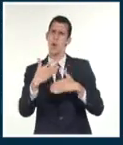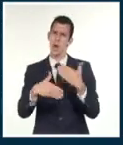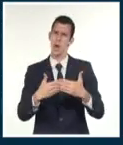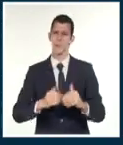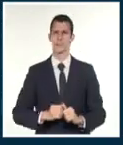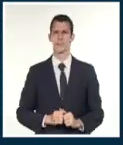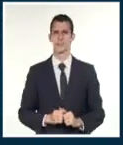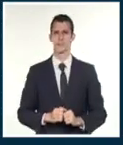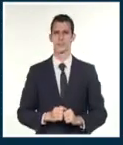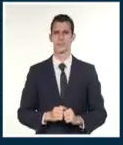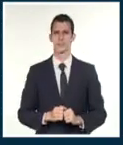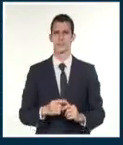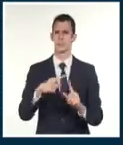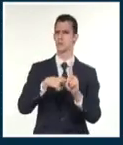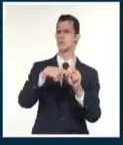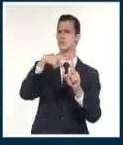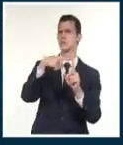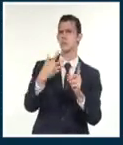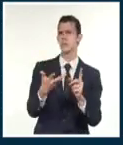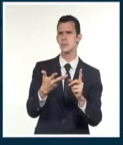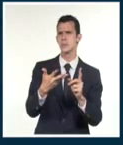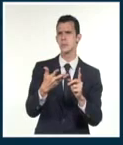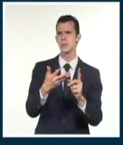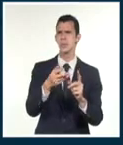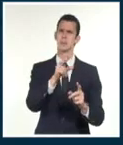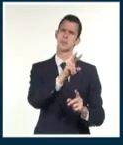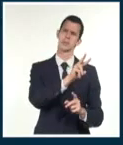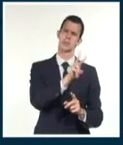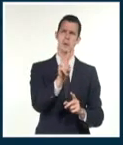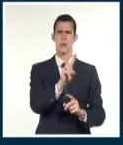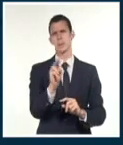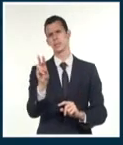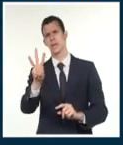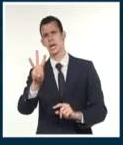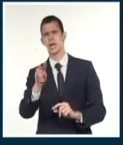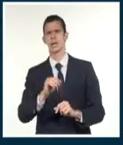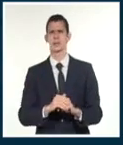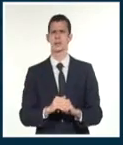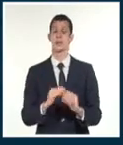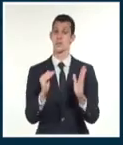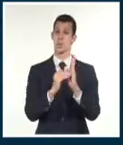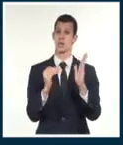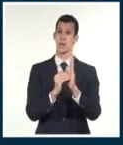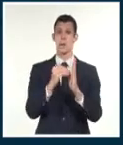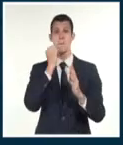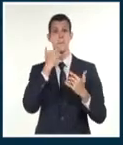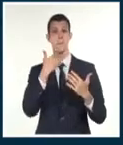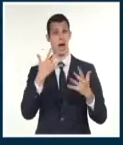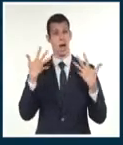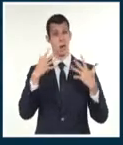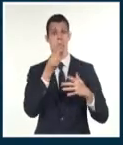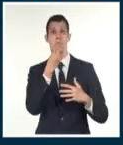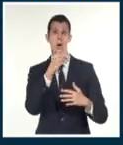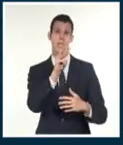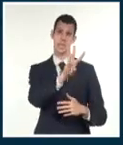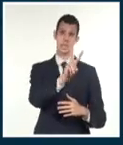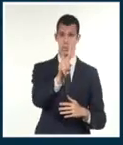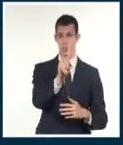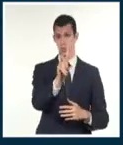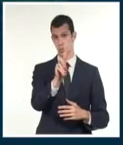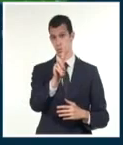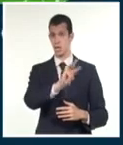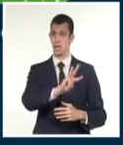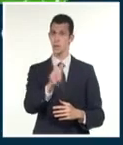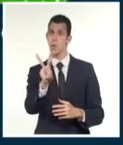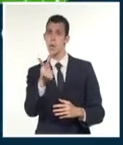pero en la tarde habrá mucho calor con máximas de 31, 32, 33 grados Celsius en el